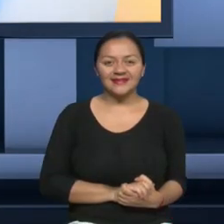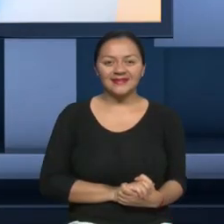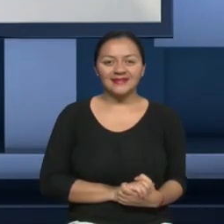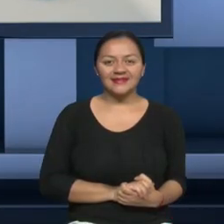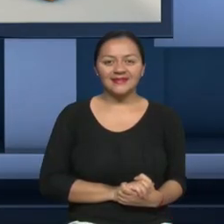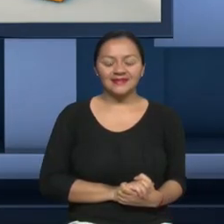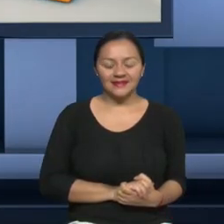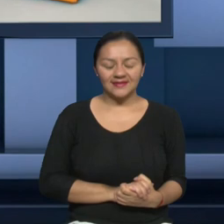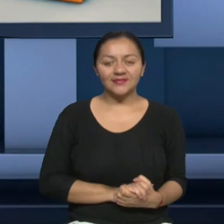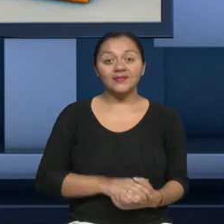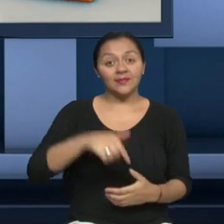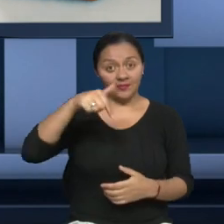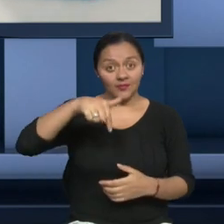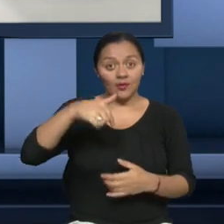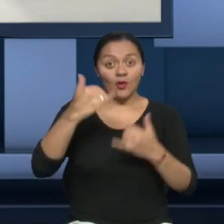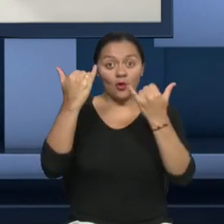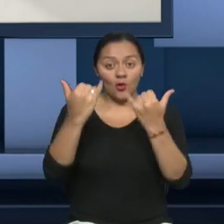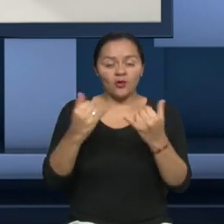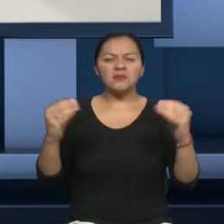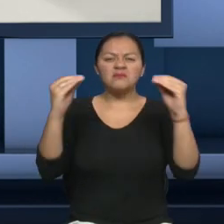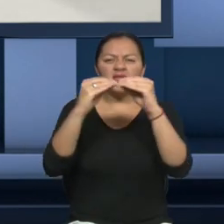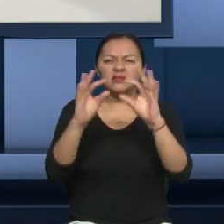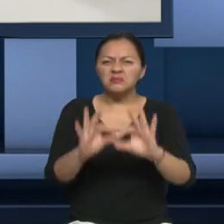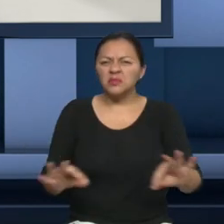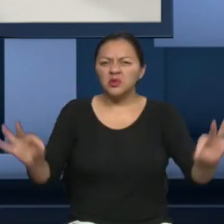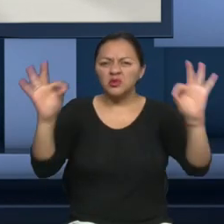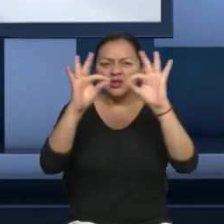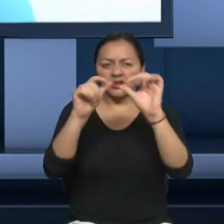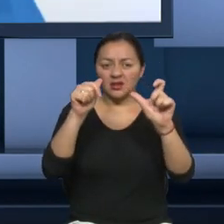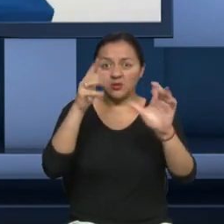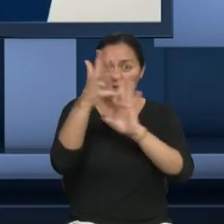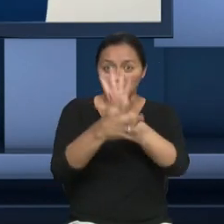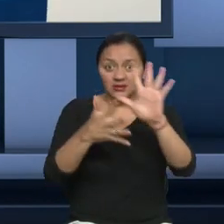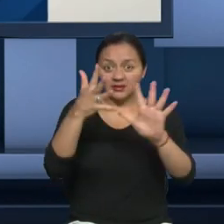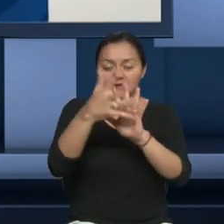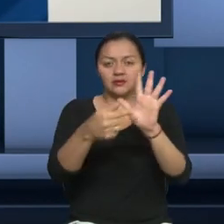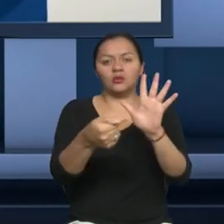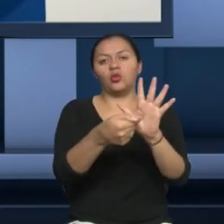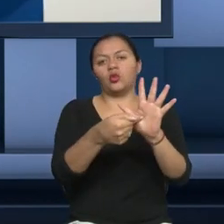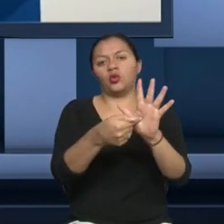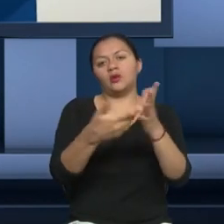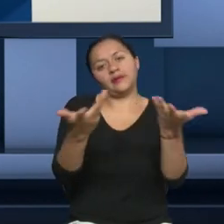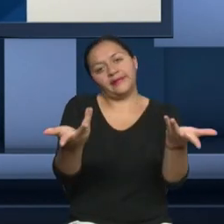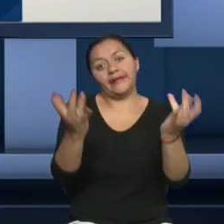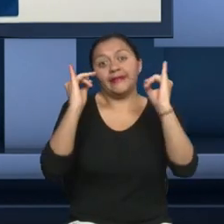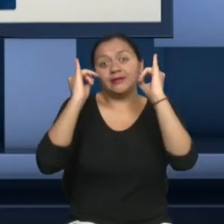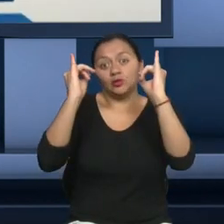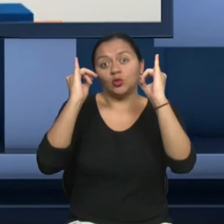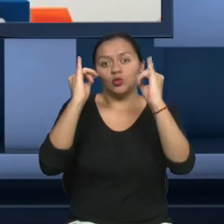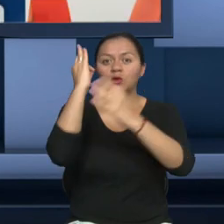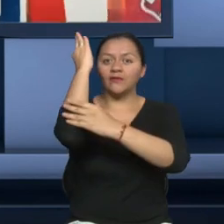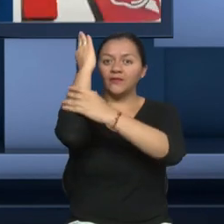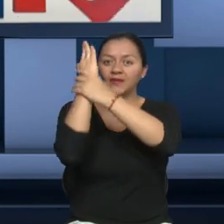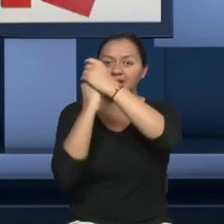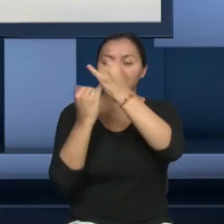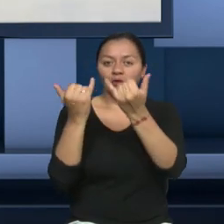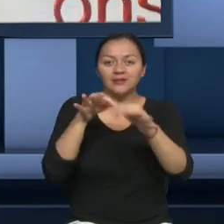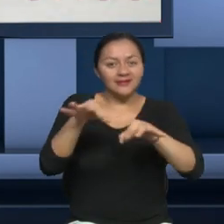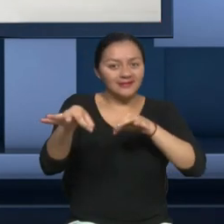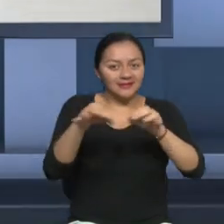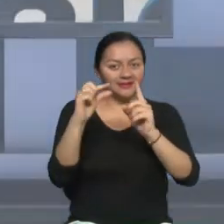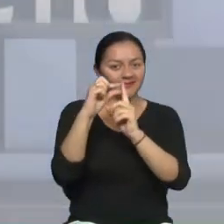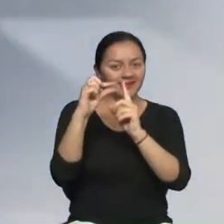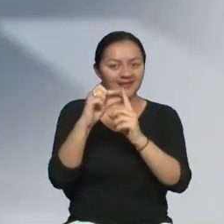Y en este programa que estamos tratando sobre la importancia de la lengua de señas, no pueden faltar nuestros instructores de FENASEC, quienes nos enseñarán nuevos